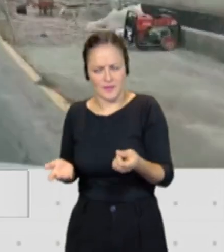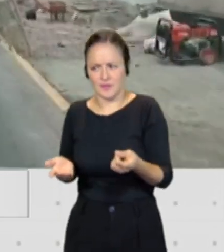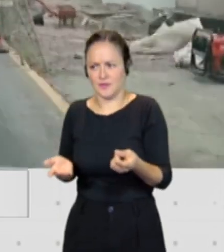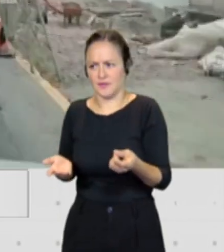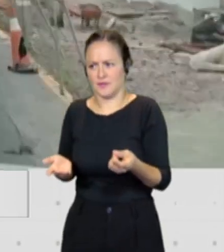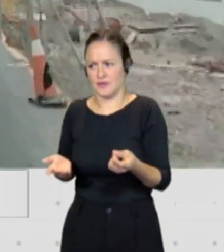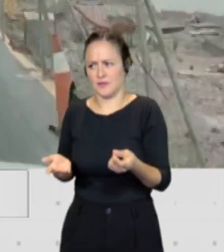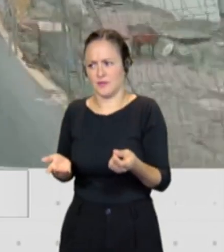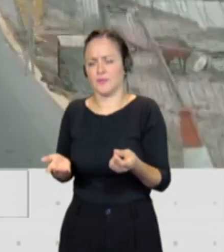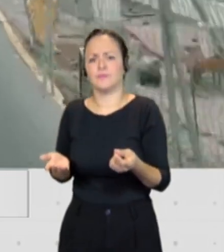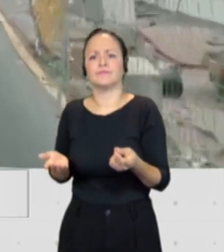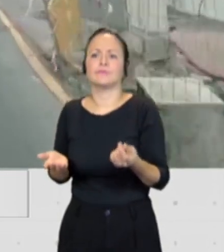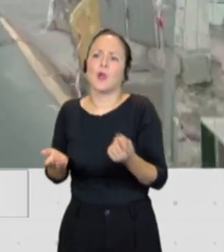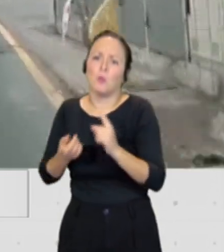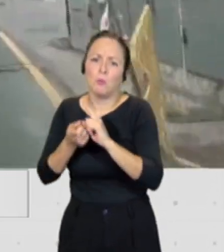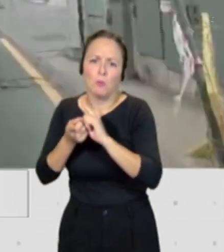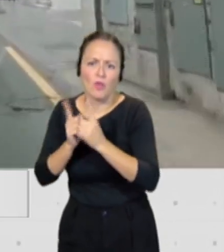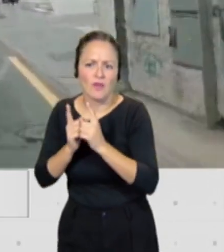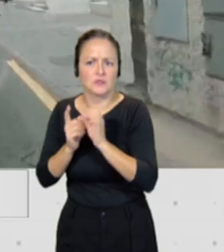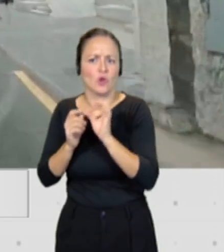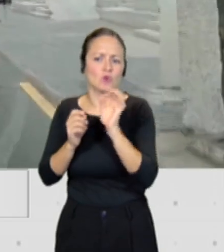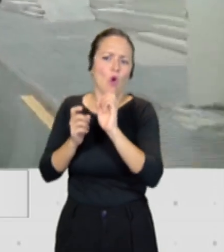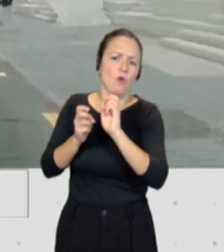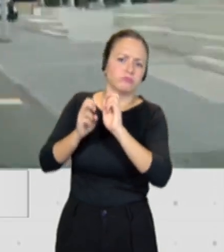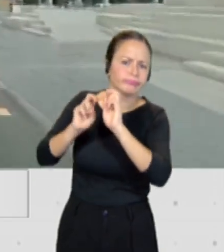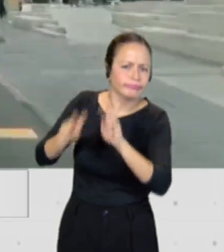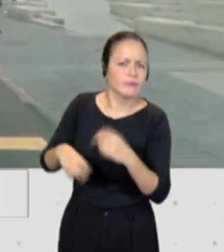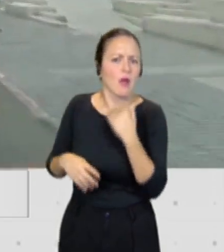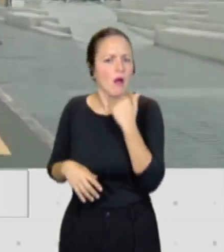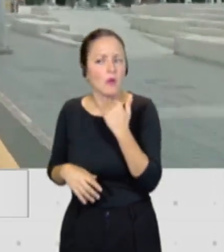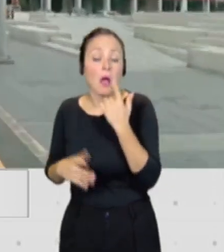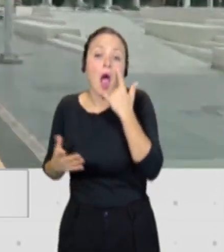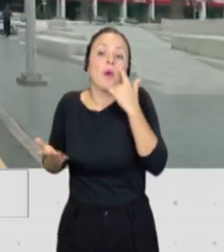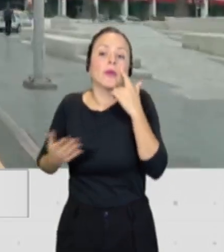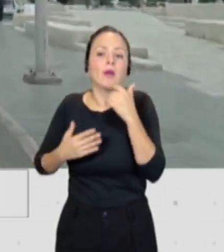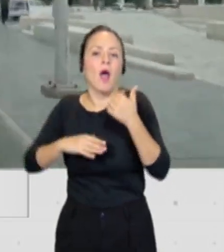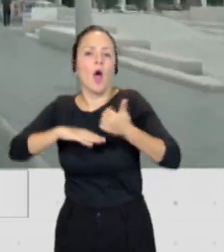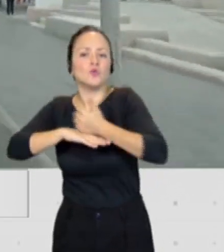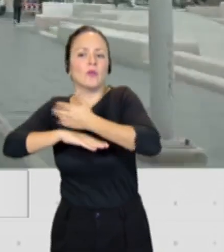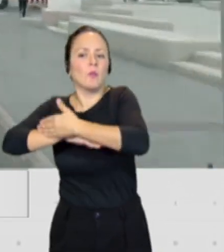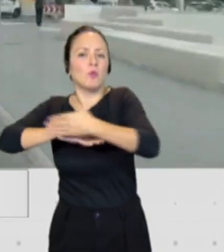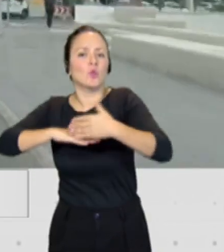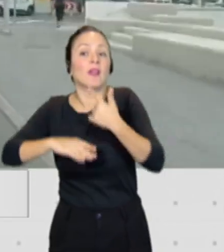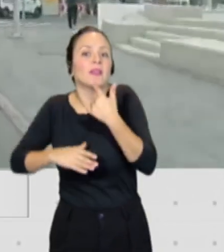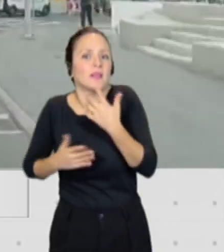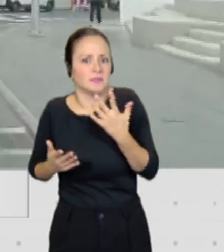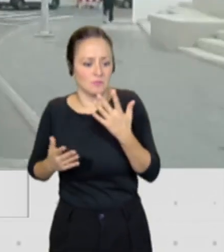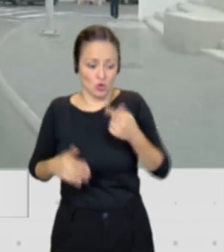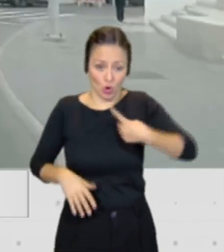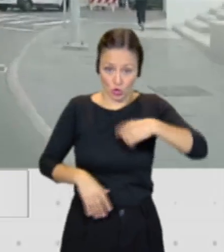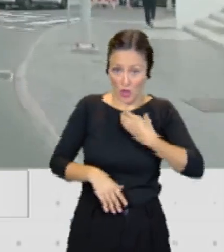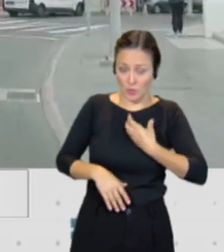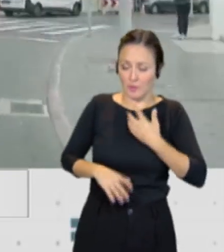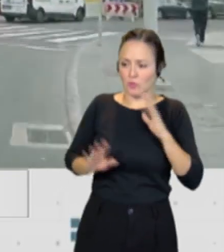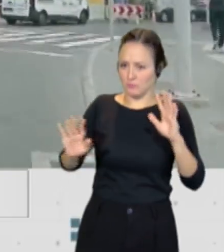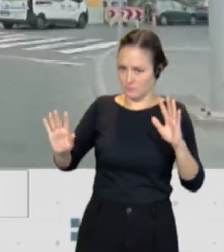modificaciones, cambios, vamos a ver en qué se concreta eso por parte de la autoridad portuaria. Y lo que ha dicho el Ayuntamiento es, estamos